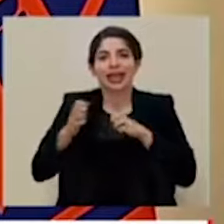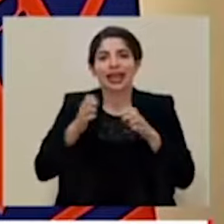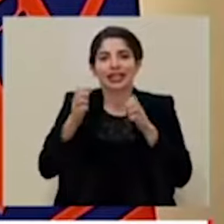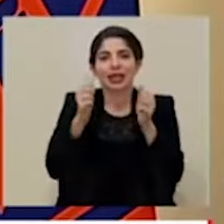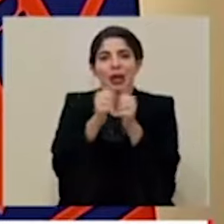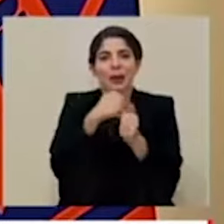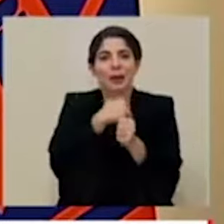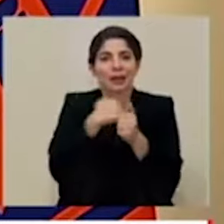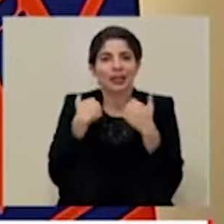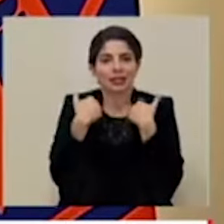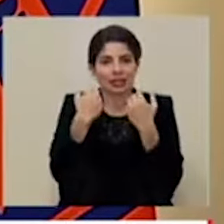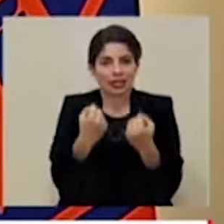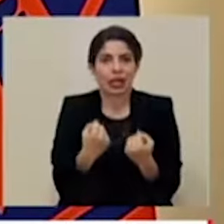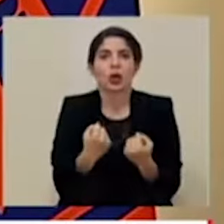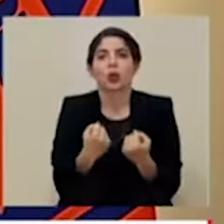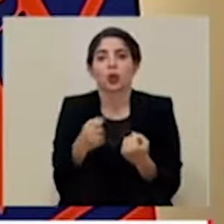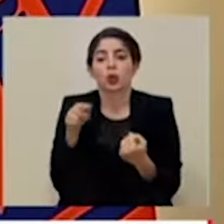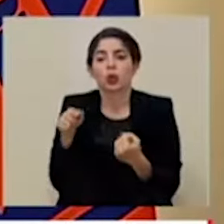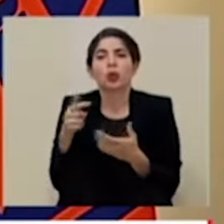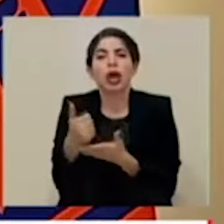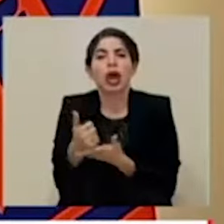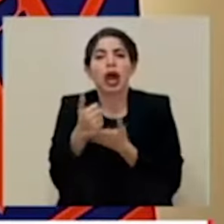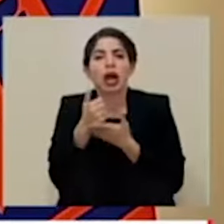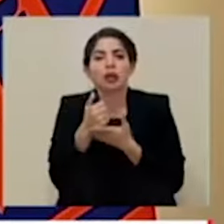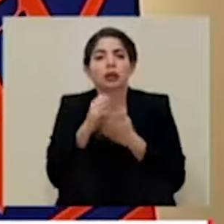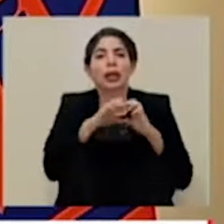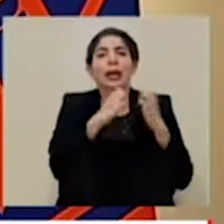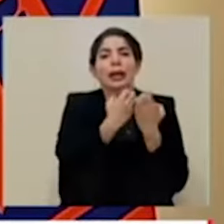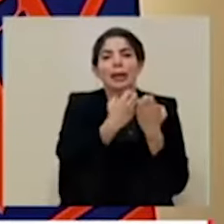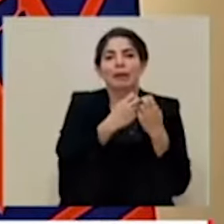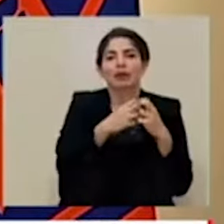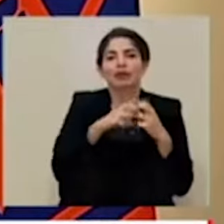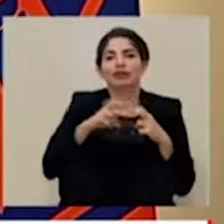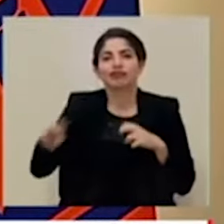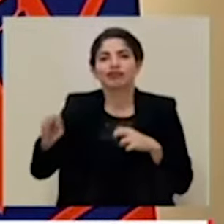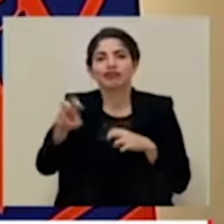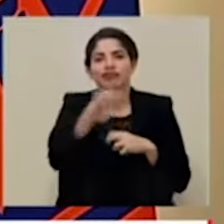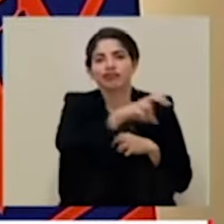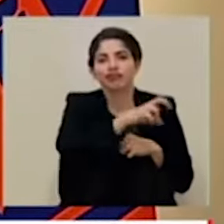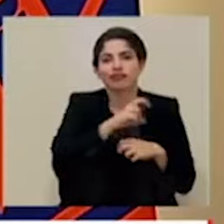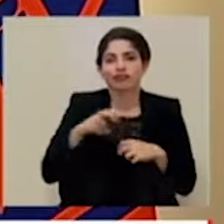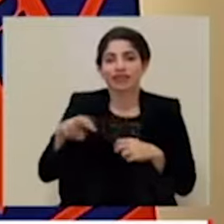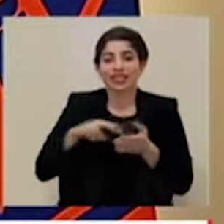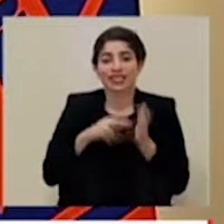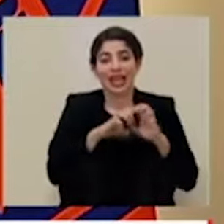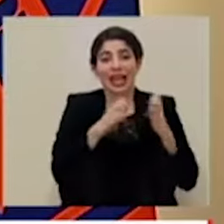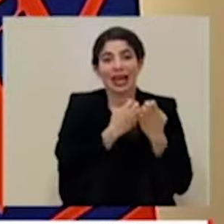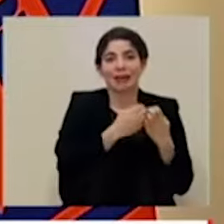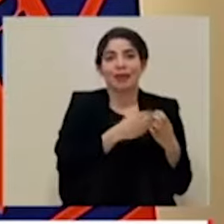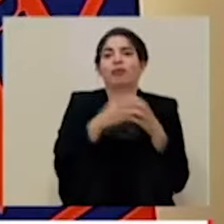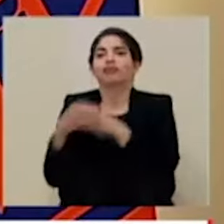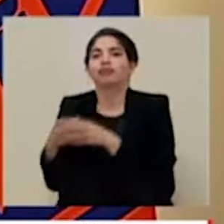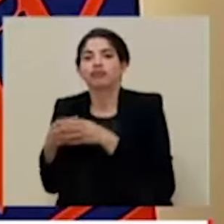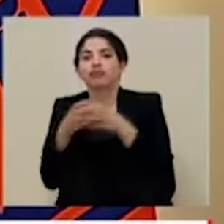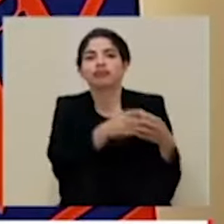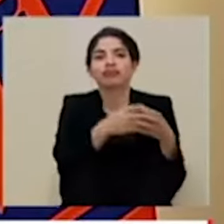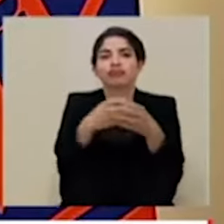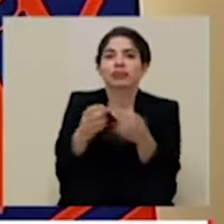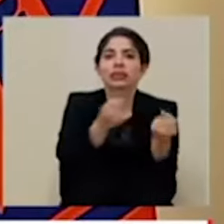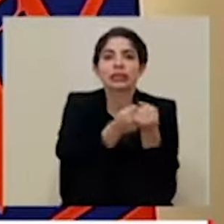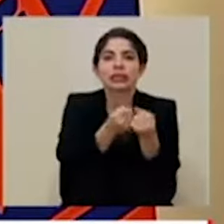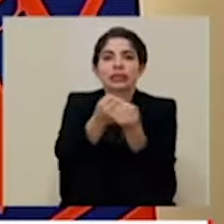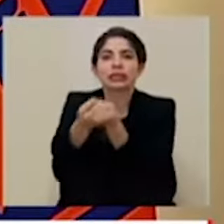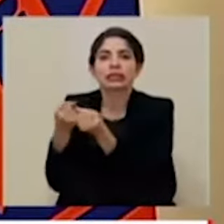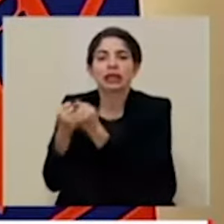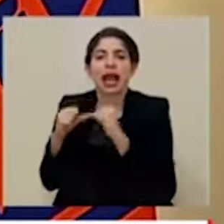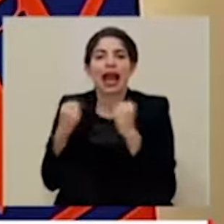permita tener equipos itinerantes, se ha llamado así, que puedan facilitar el trabajo de las áreas